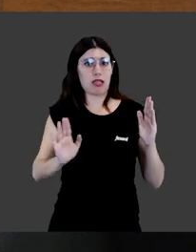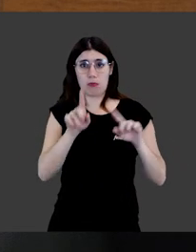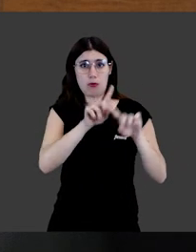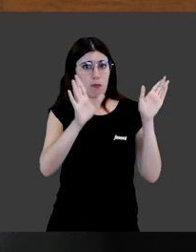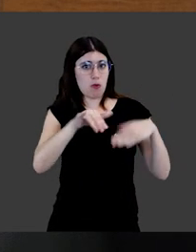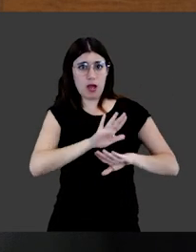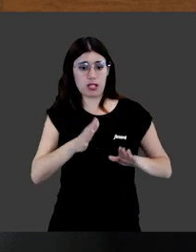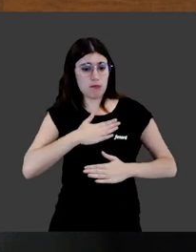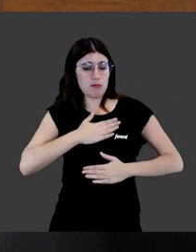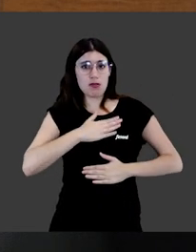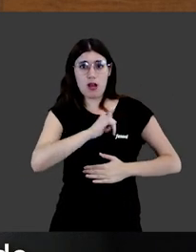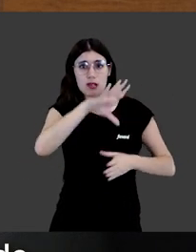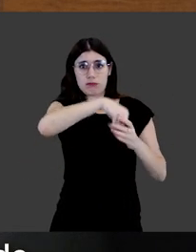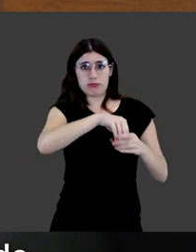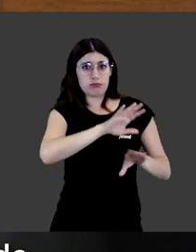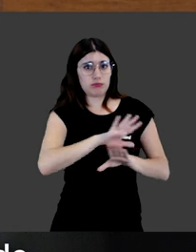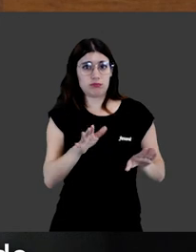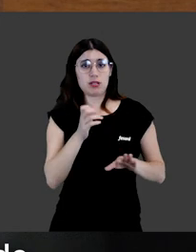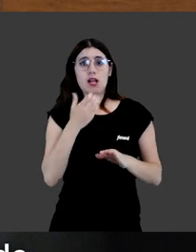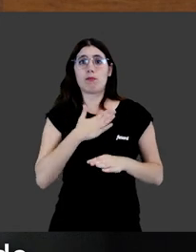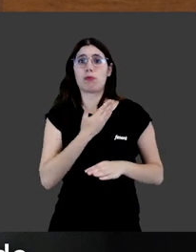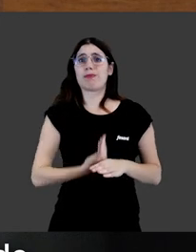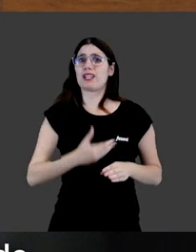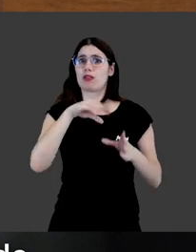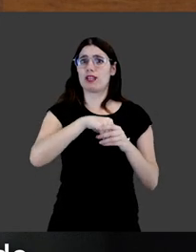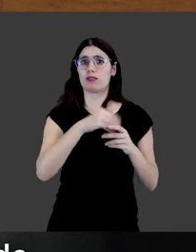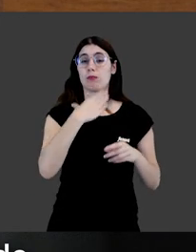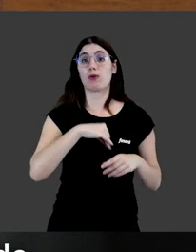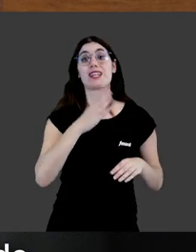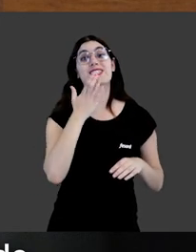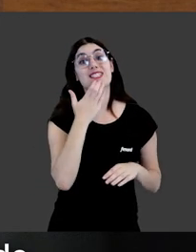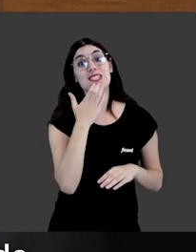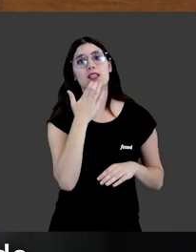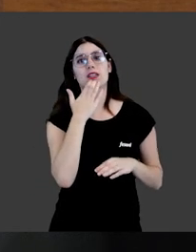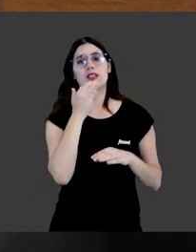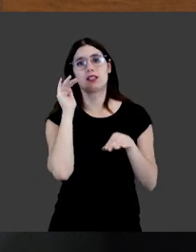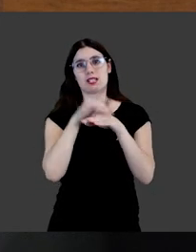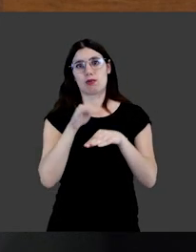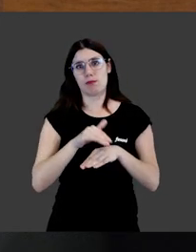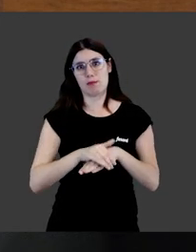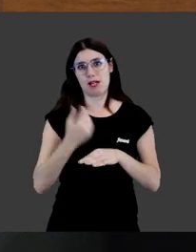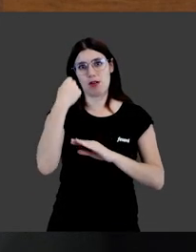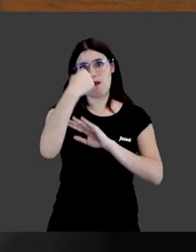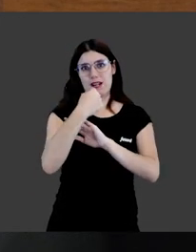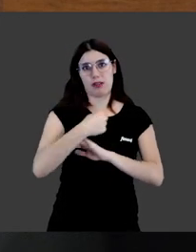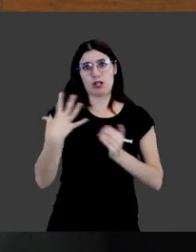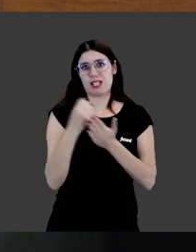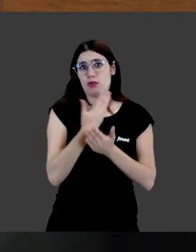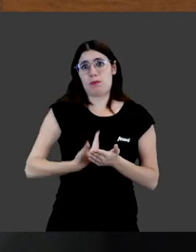propiedad. Y no habría ningún problema para que el propietario pudiera tener ese animal, siempre y cuando se cumplan las